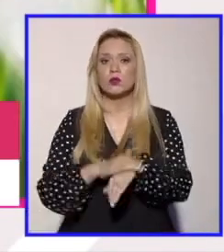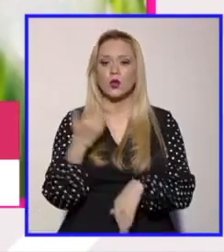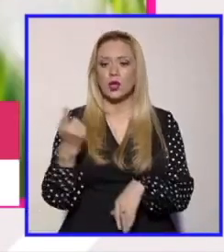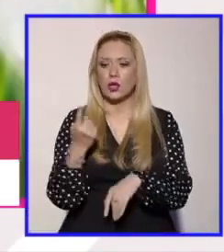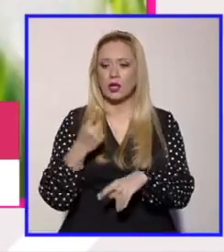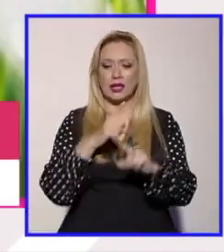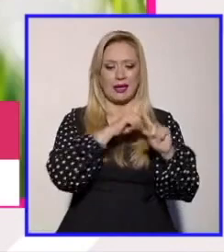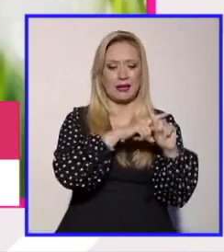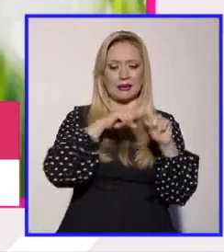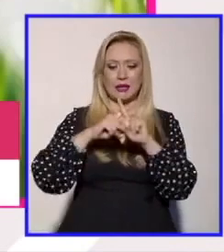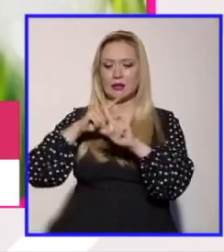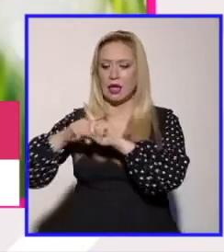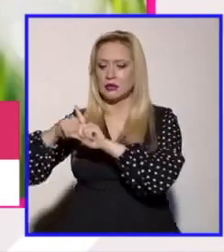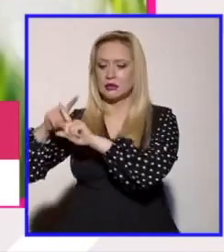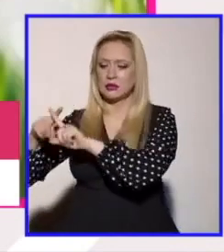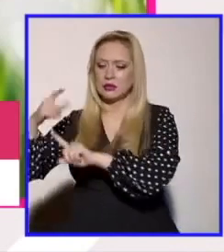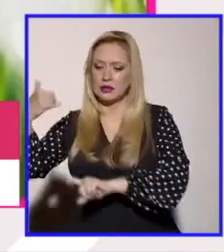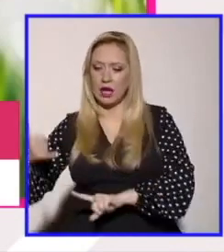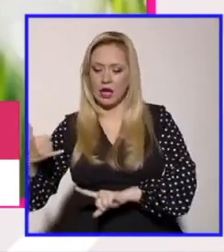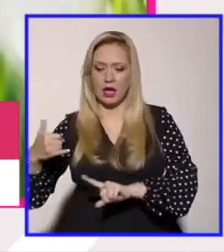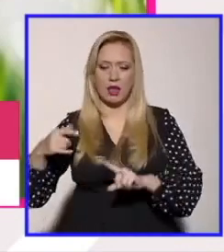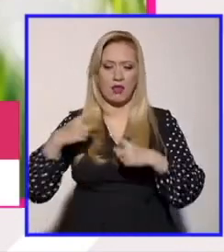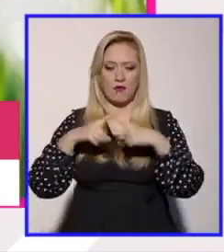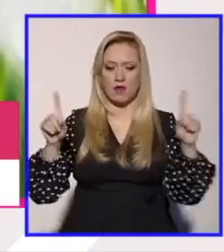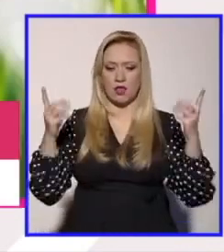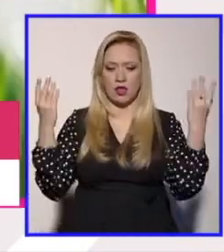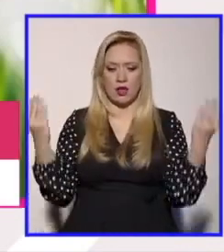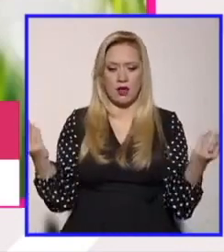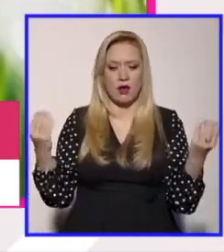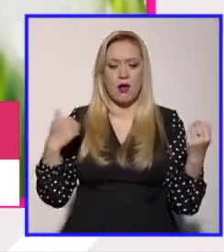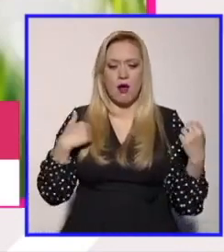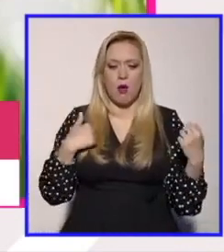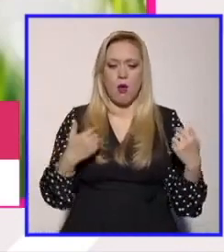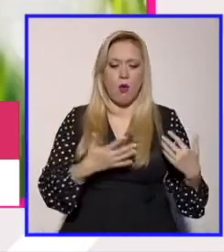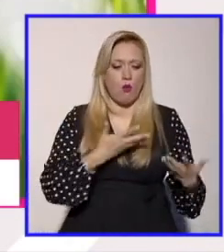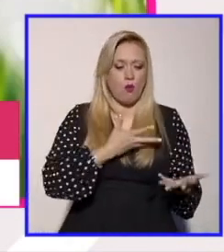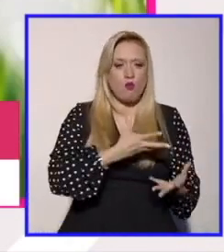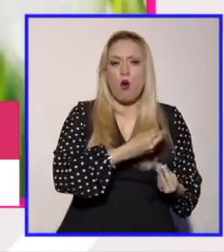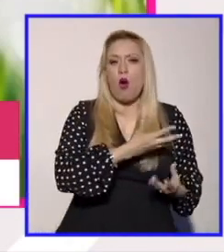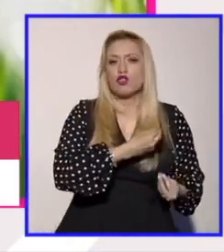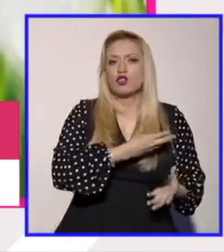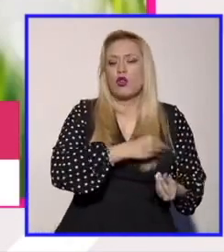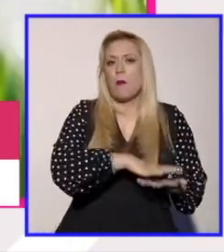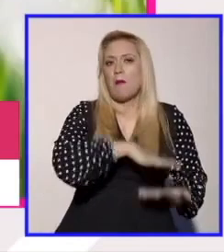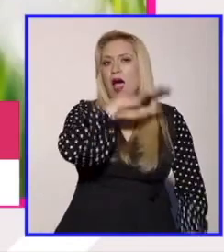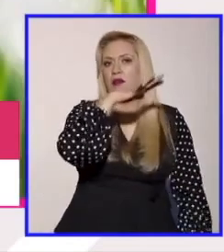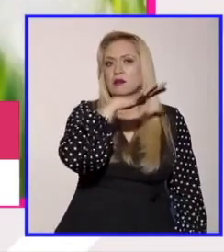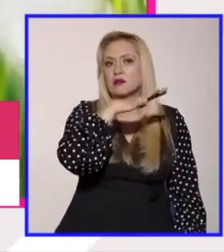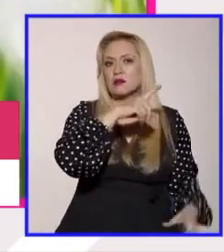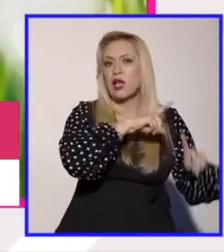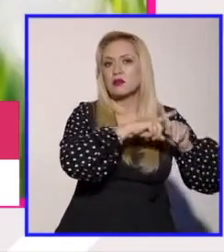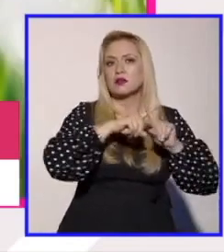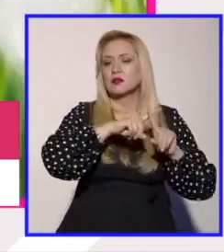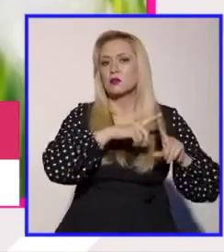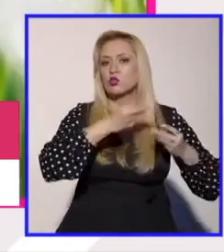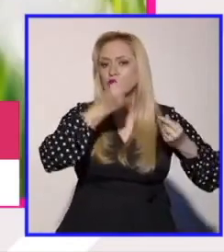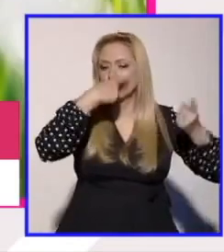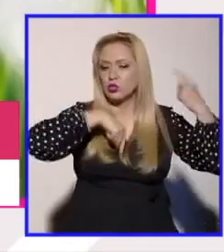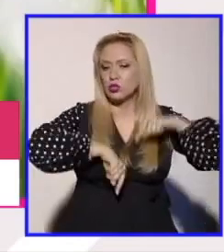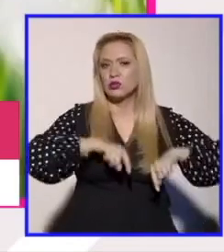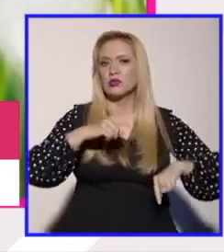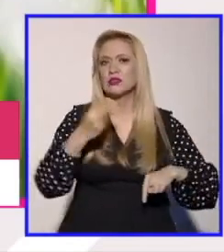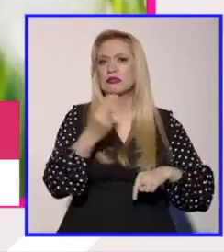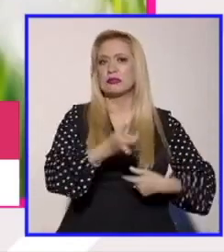vuelve una persona con capacidades físicas mayores cosa que habría que deconstruir y ha sido de construir en estudios de ciencia y